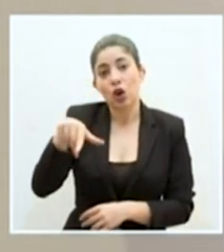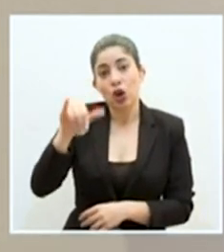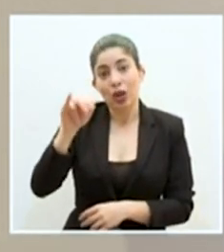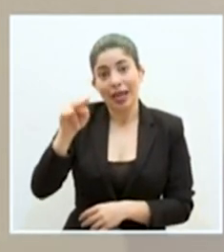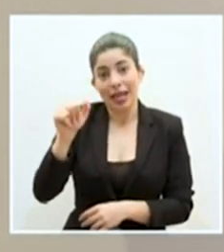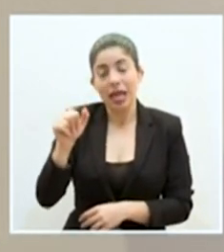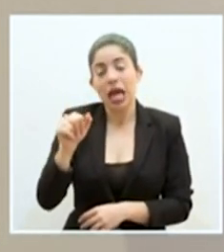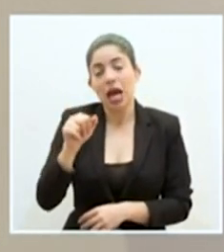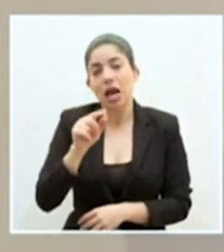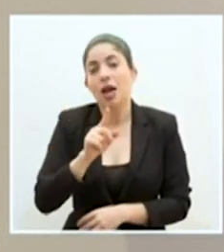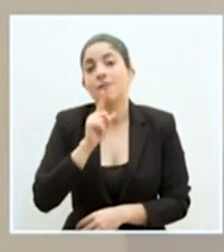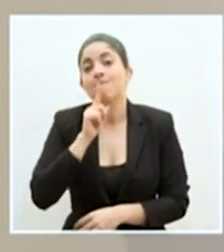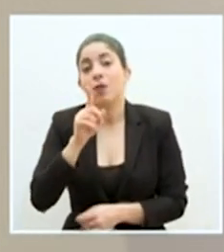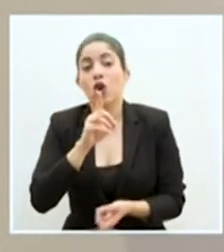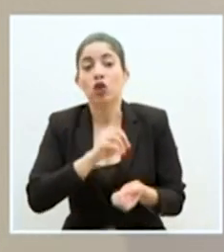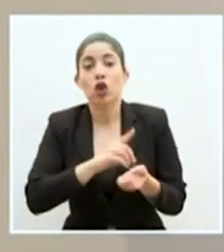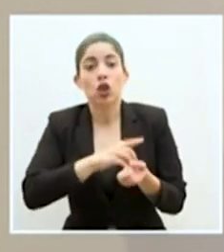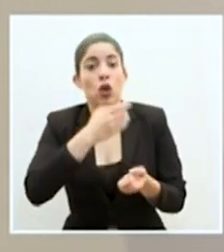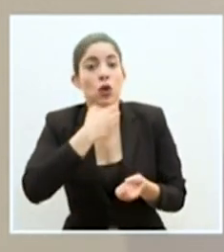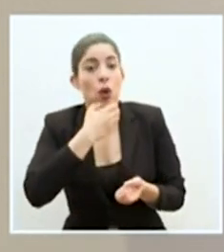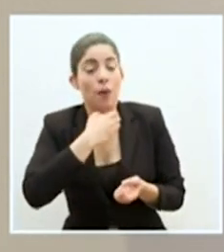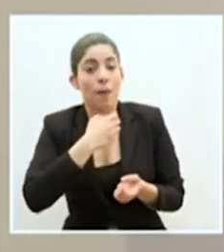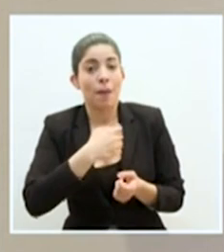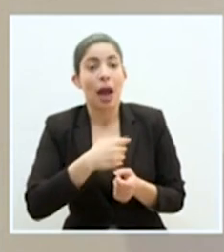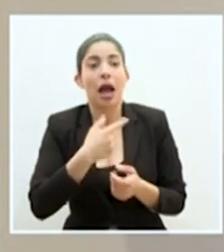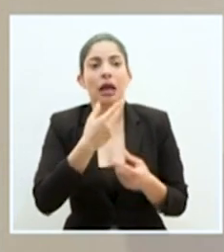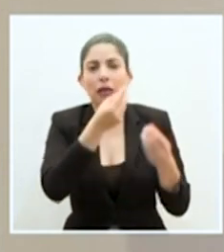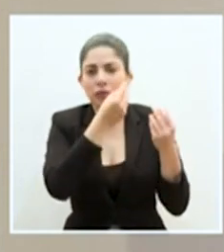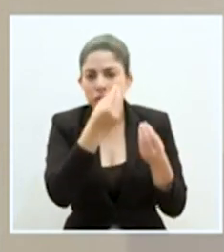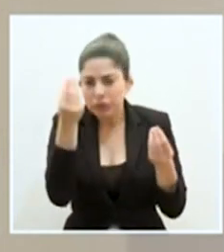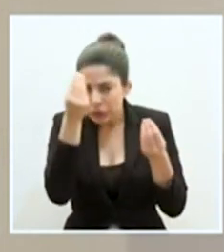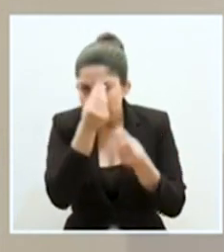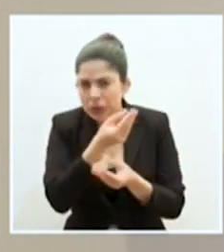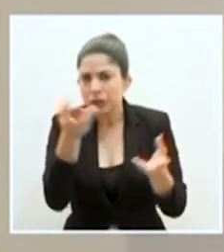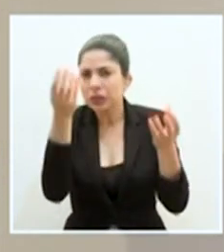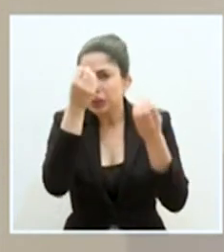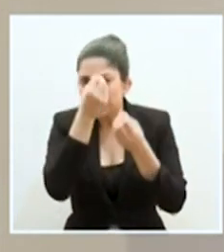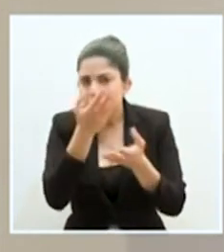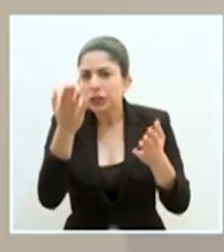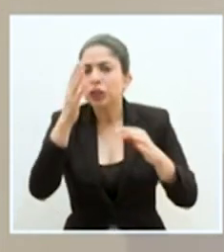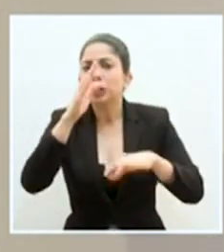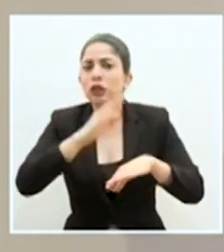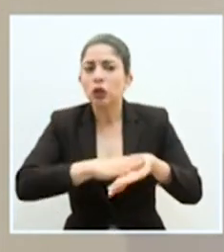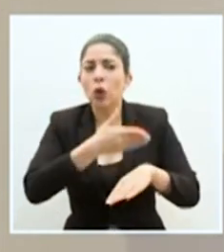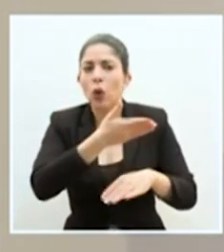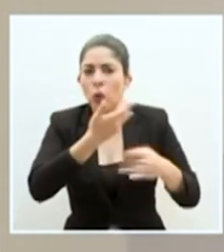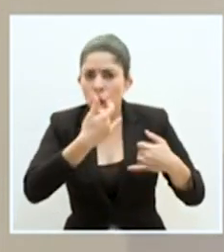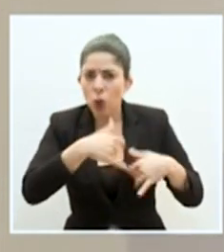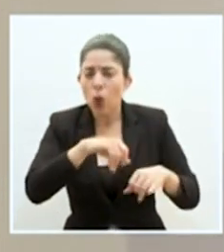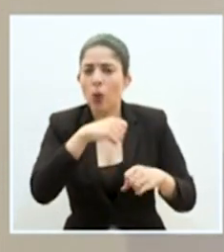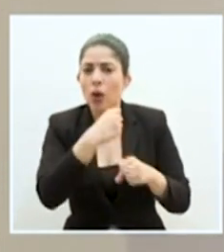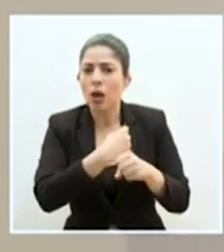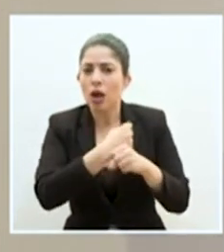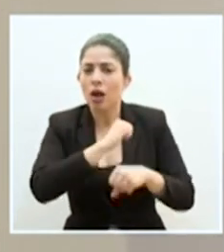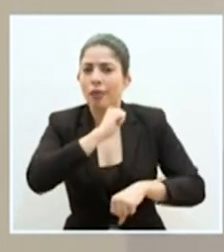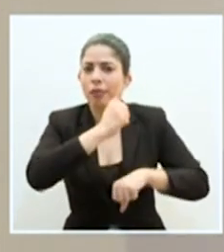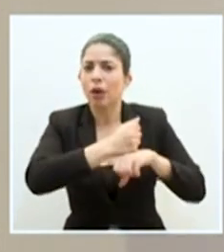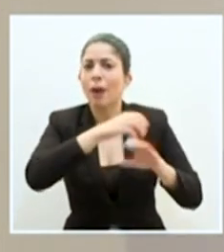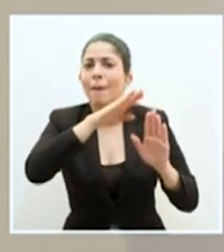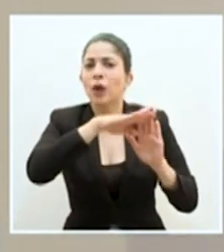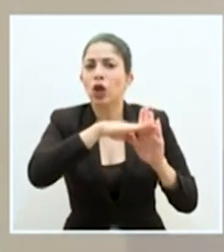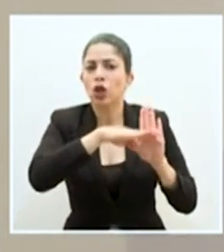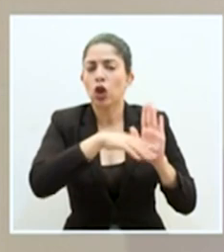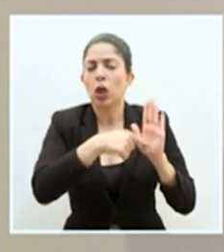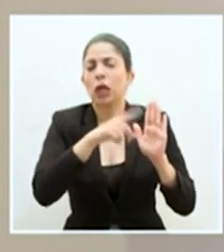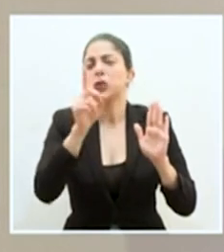el doctor Román Macaya como el doctor Mayor Luis han estado informando sobre el asunto de que se está trabajando en un protocolo. Y aquí